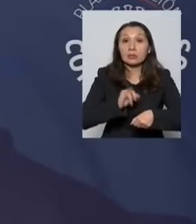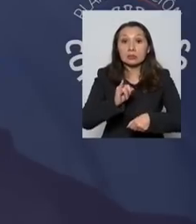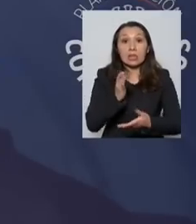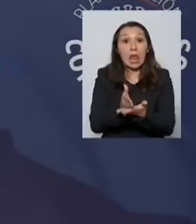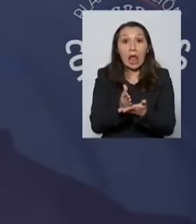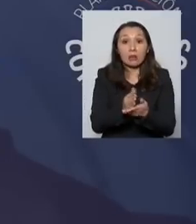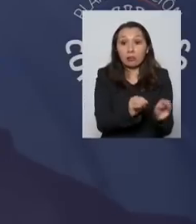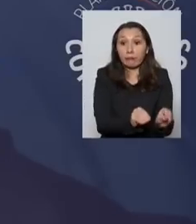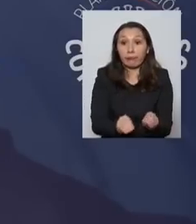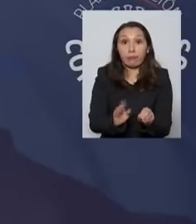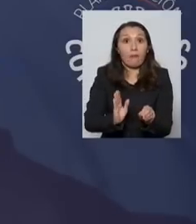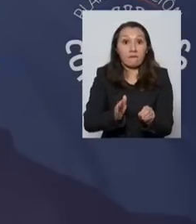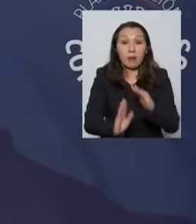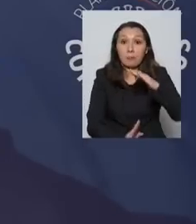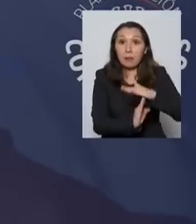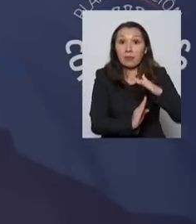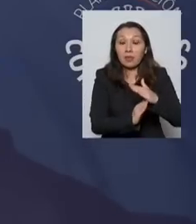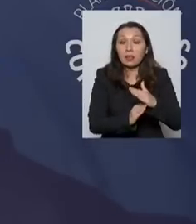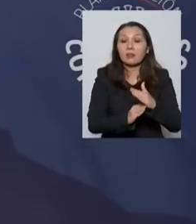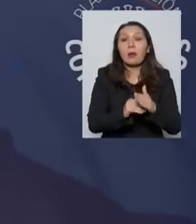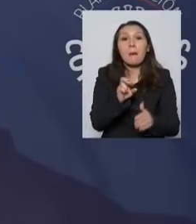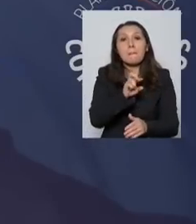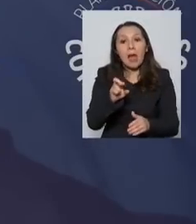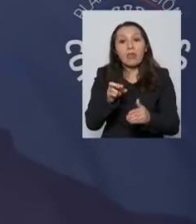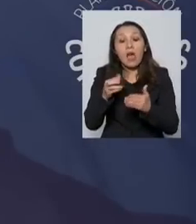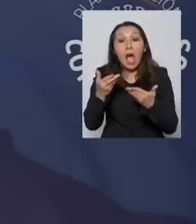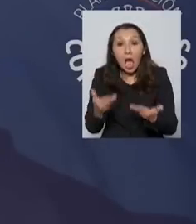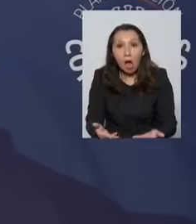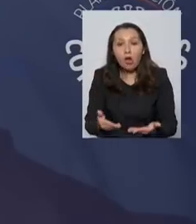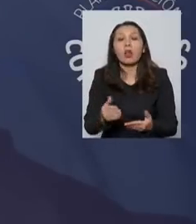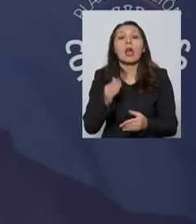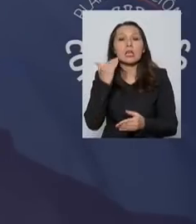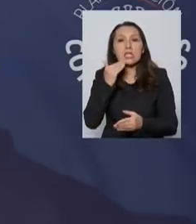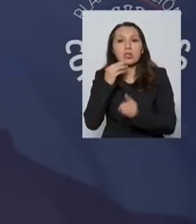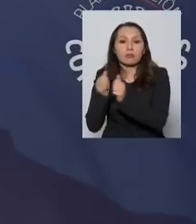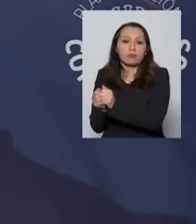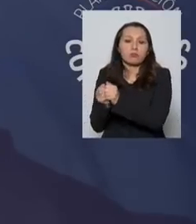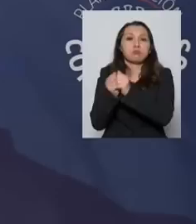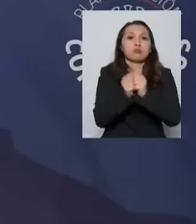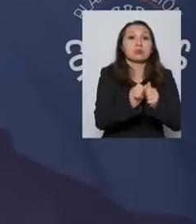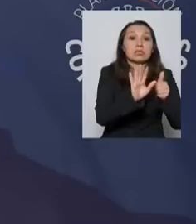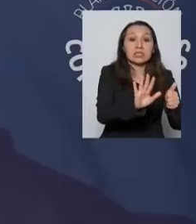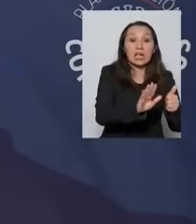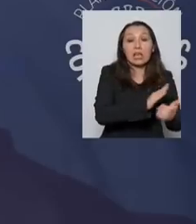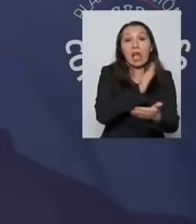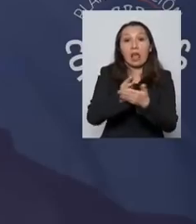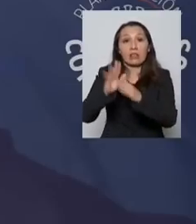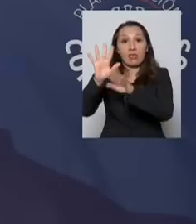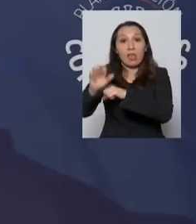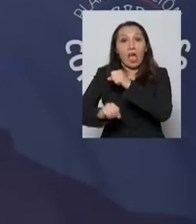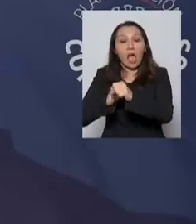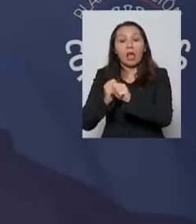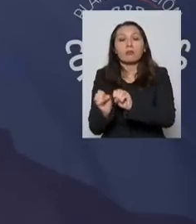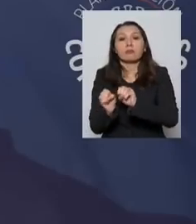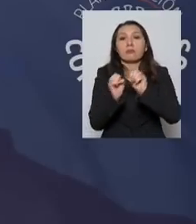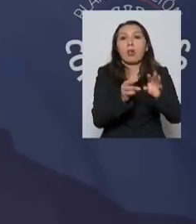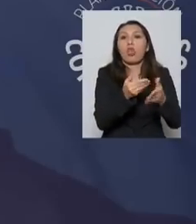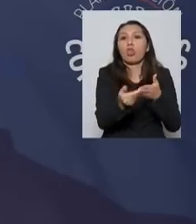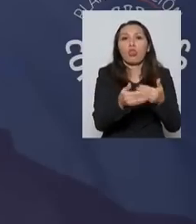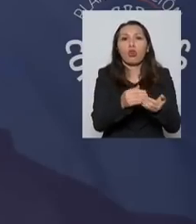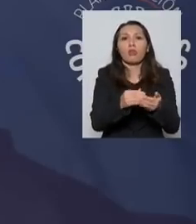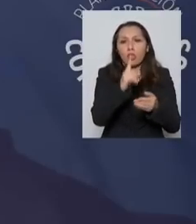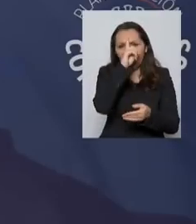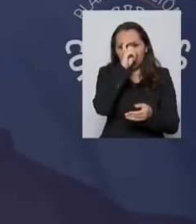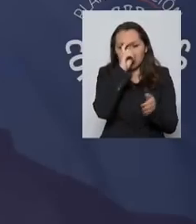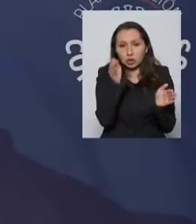clases no se retoman todavía, que los padres lleven a sus niños de este tramo de edad 6 a 10 años a los centros de salud familiar